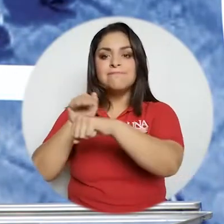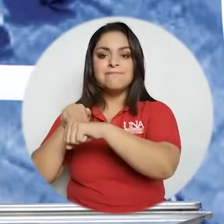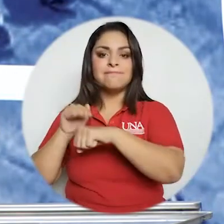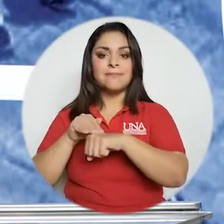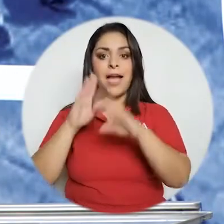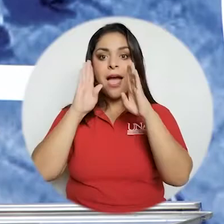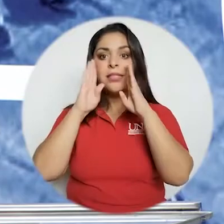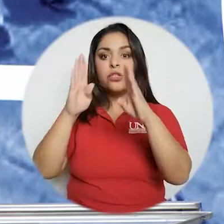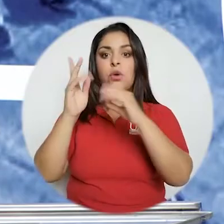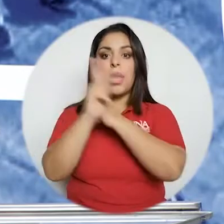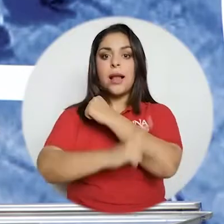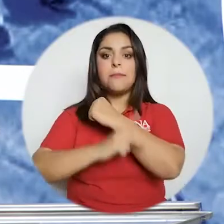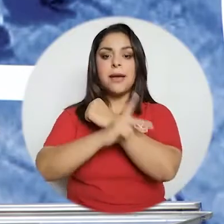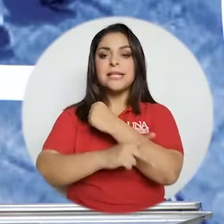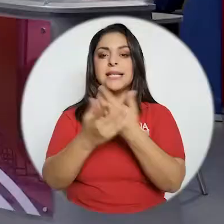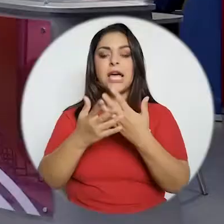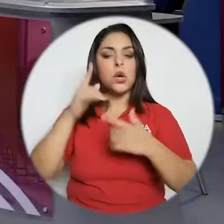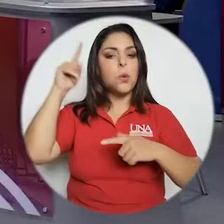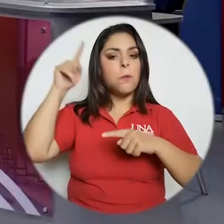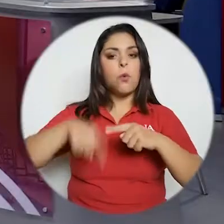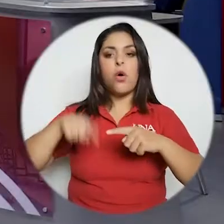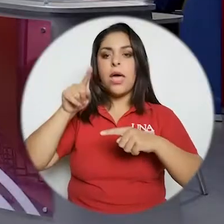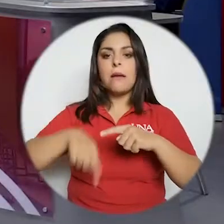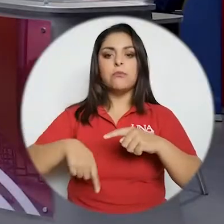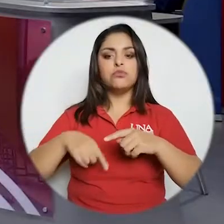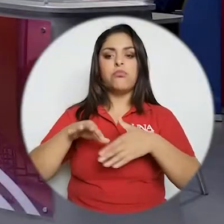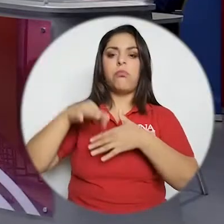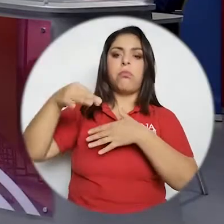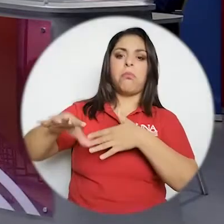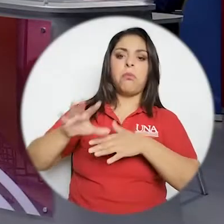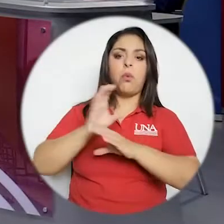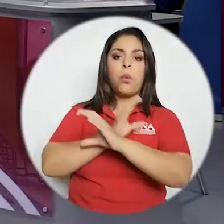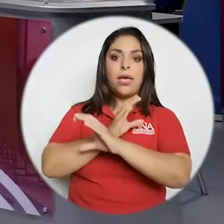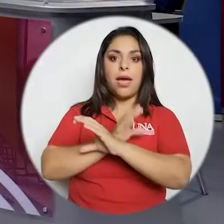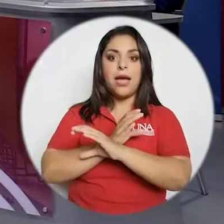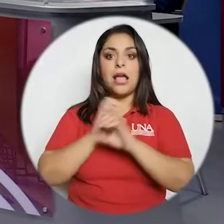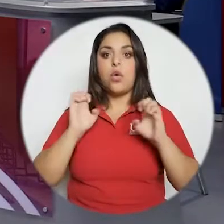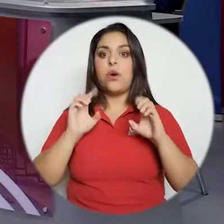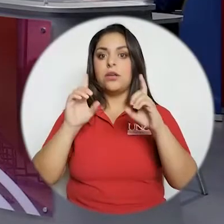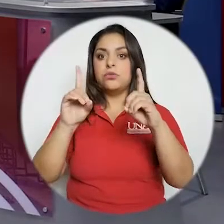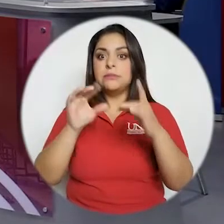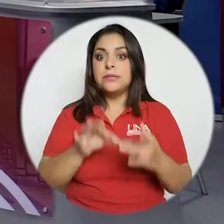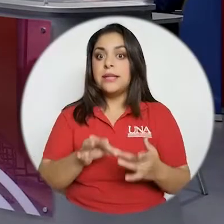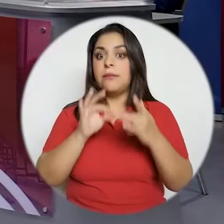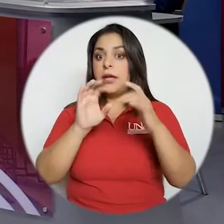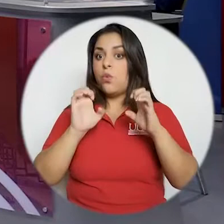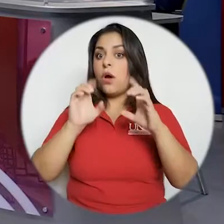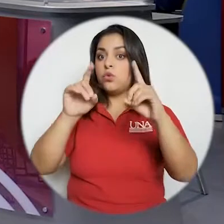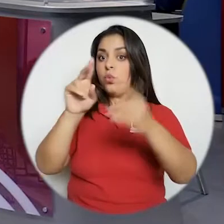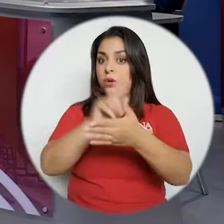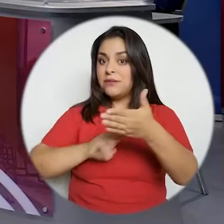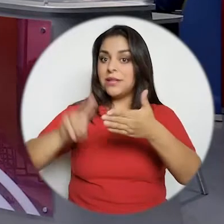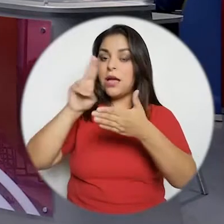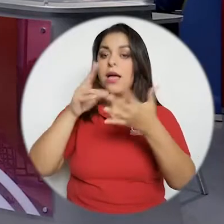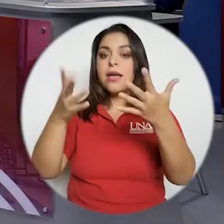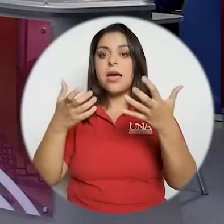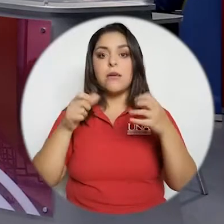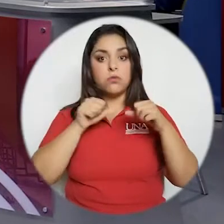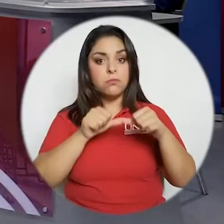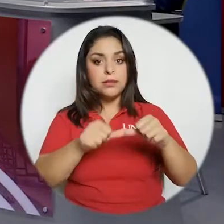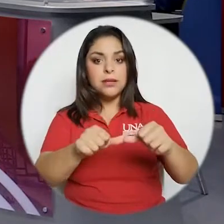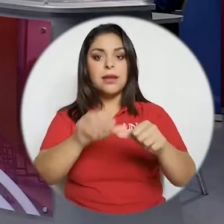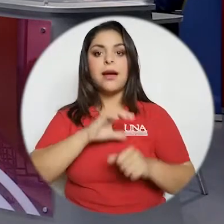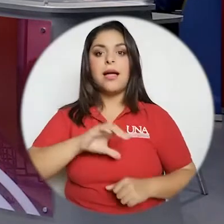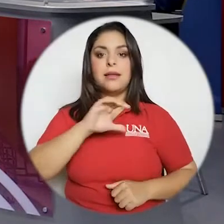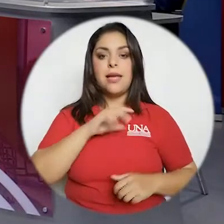llamadas de atención al país sobre cómo no podemos descuidar la educación y mucho menos la educación universitaria si queremos mantener